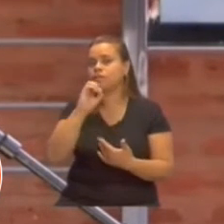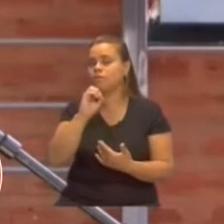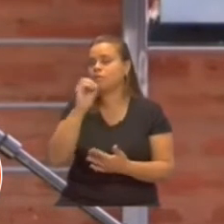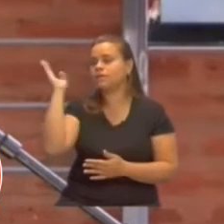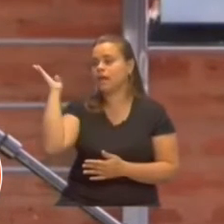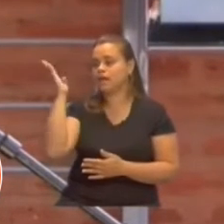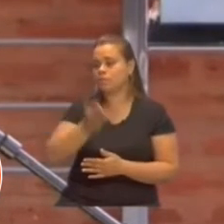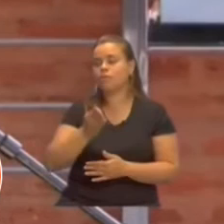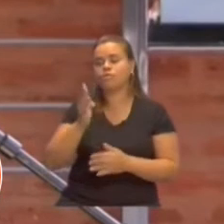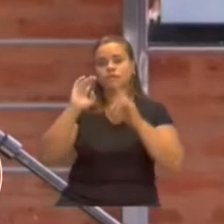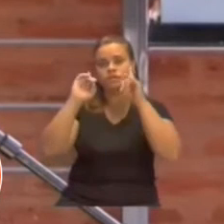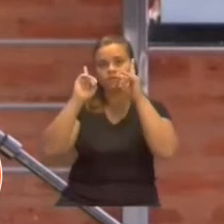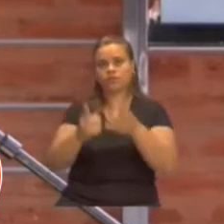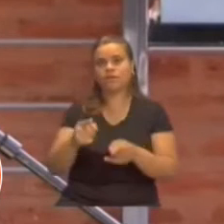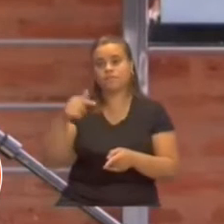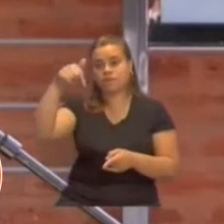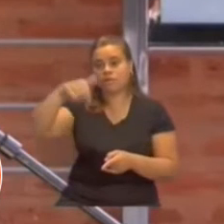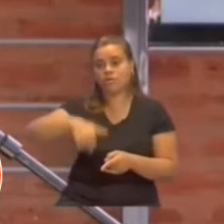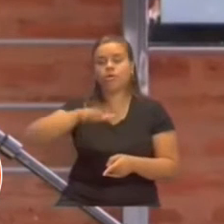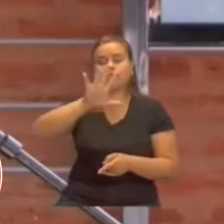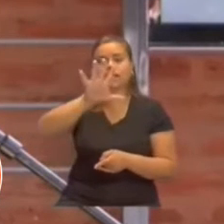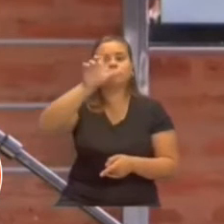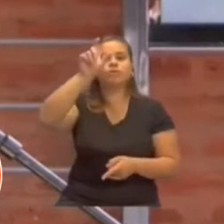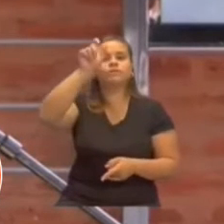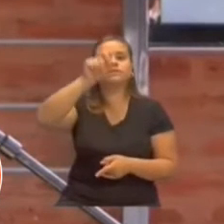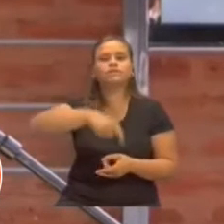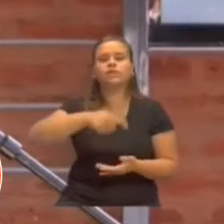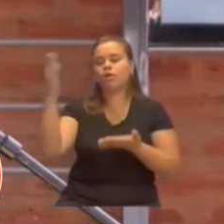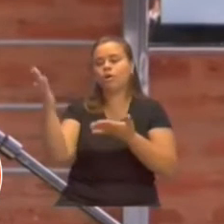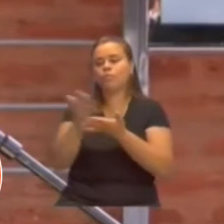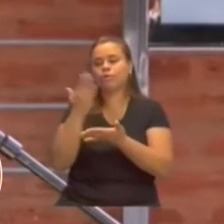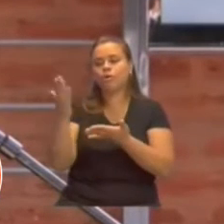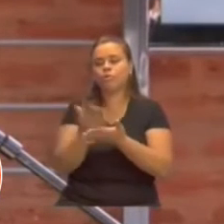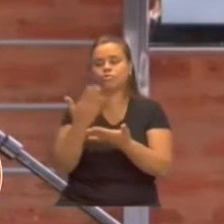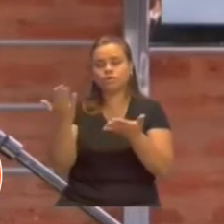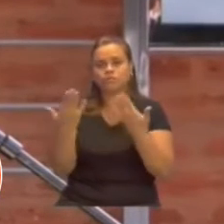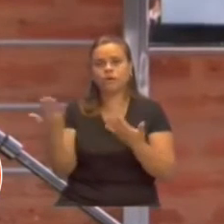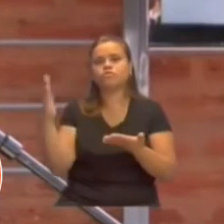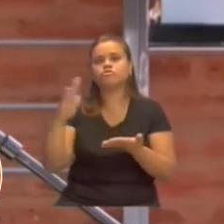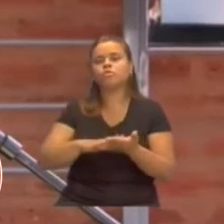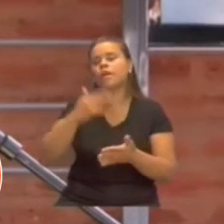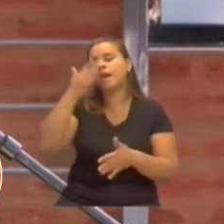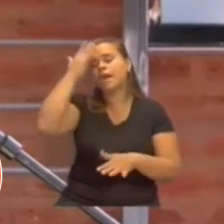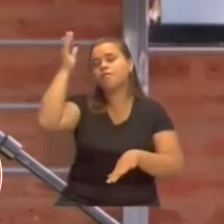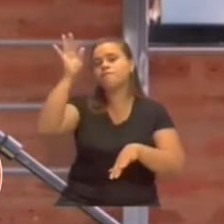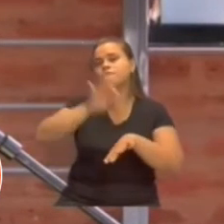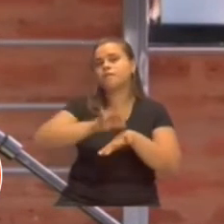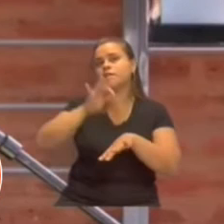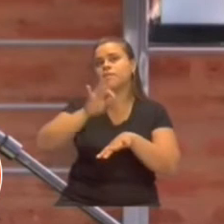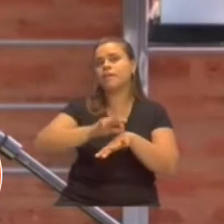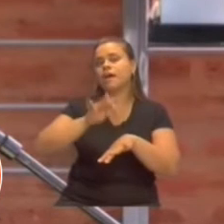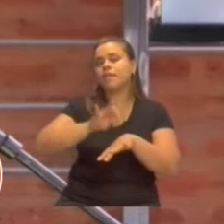los medicamentos que tengan que ver con enfermedades prevalentes, que son más de 5